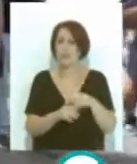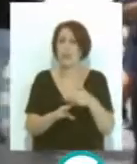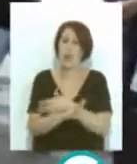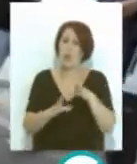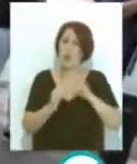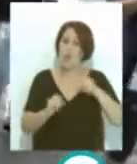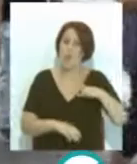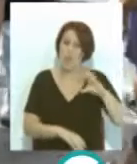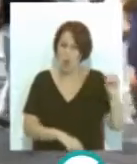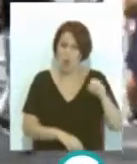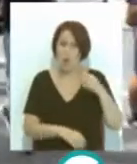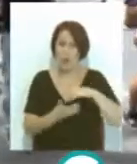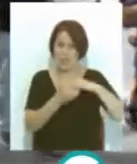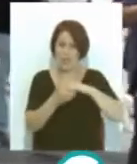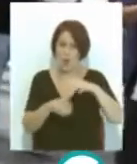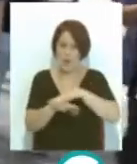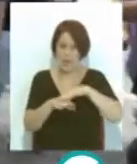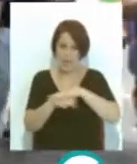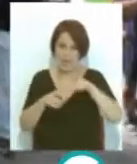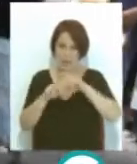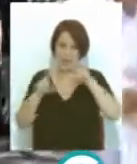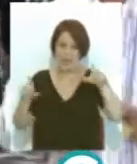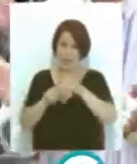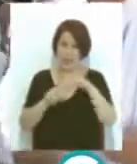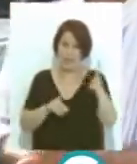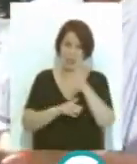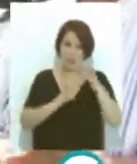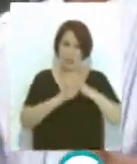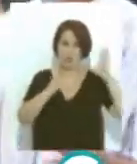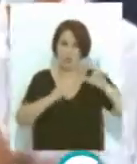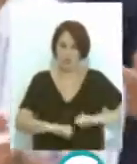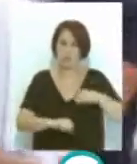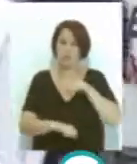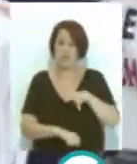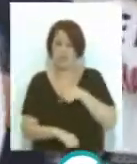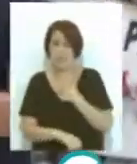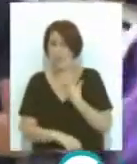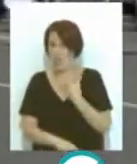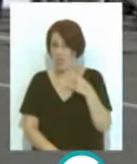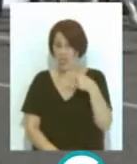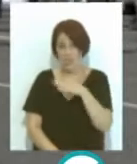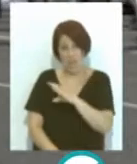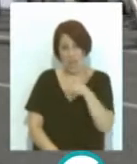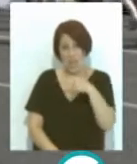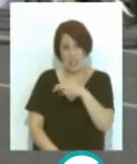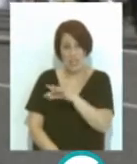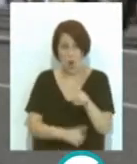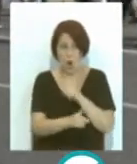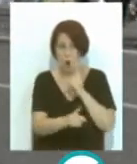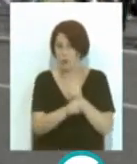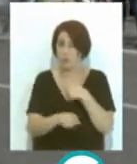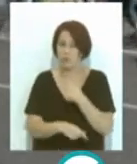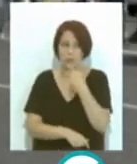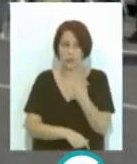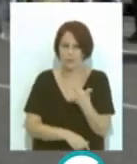comisiones obreras UGT el gobierno y la empresa matriz y con el que están absolutamente en contra niegan de